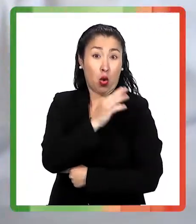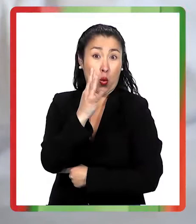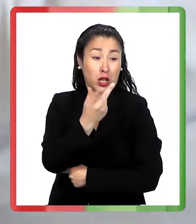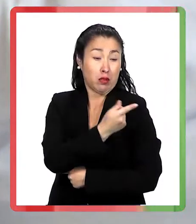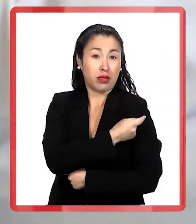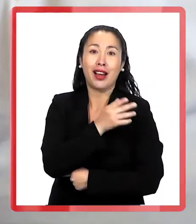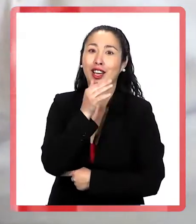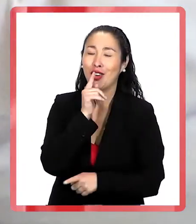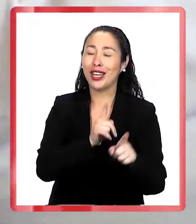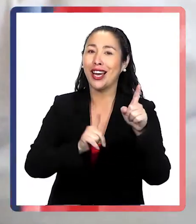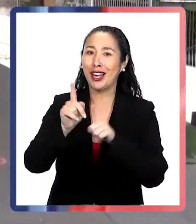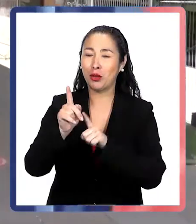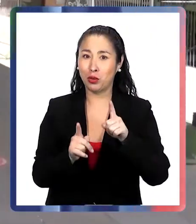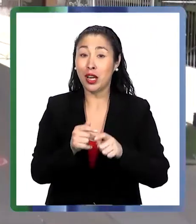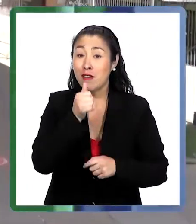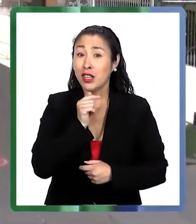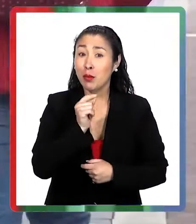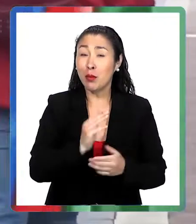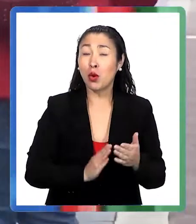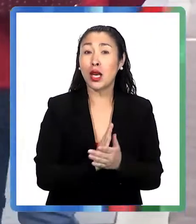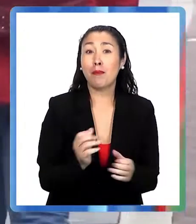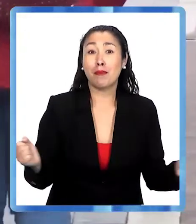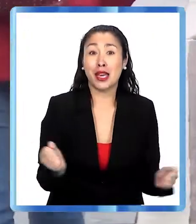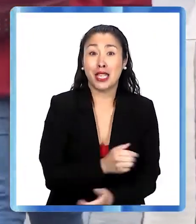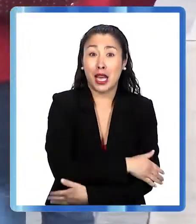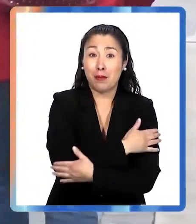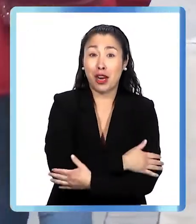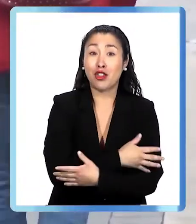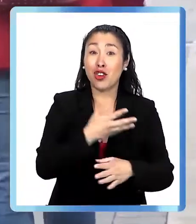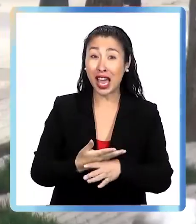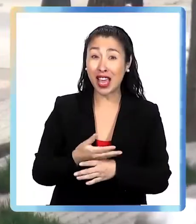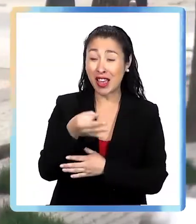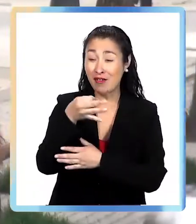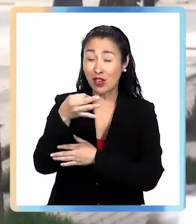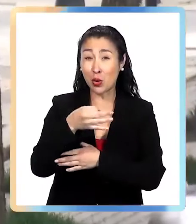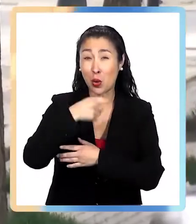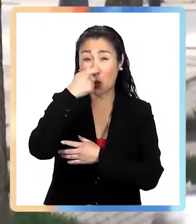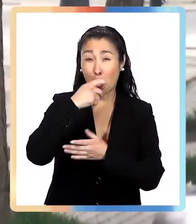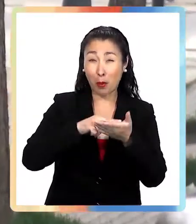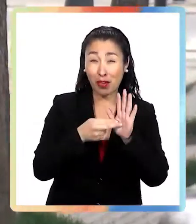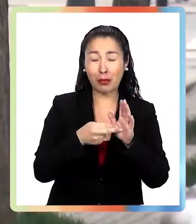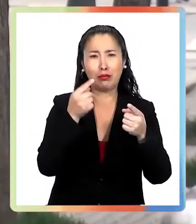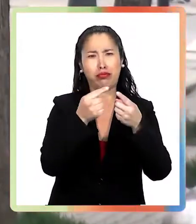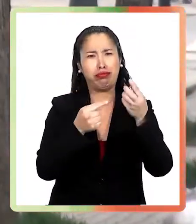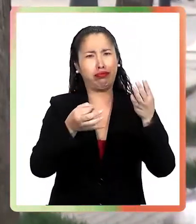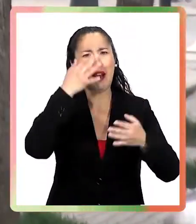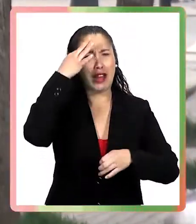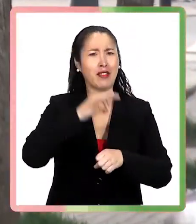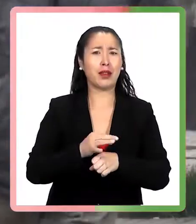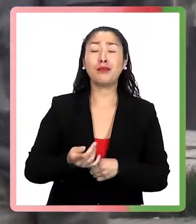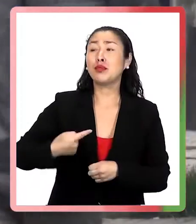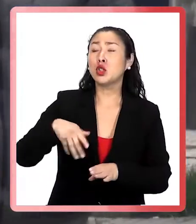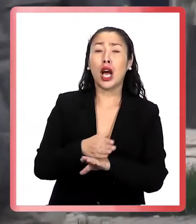tercera y cuarta dosis de refuerzo. Y se acerca el invierno, que esta vez tendrá varios virus respiratorios circulando. Estamos